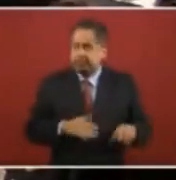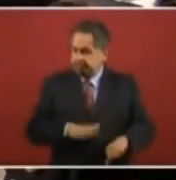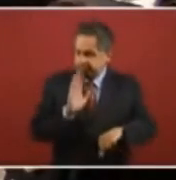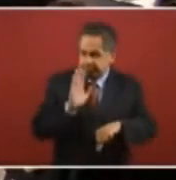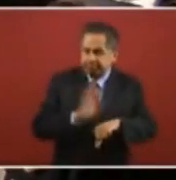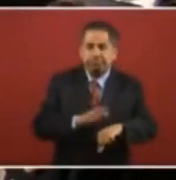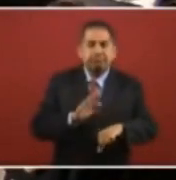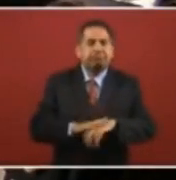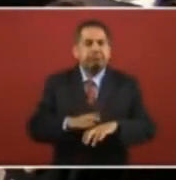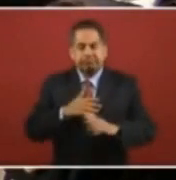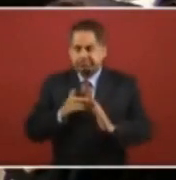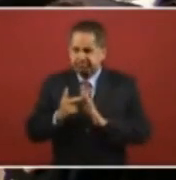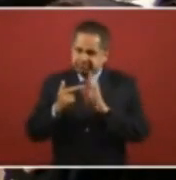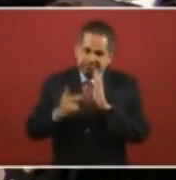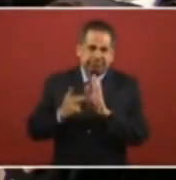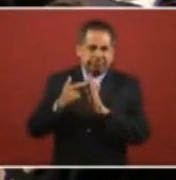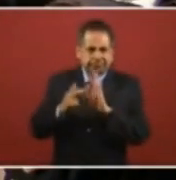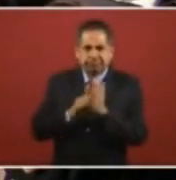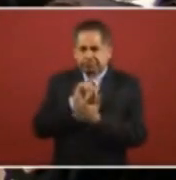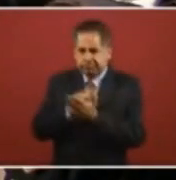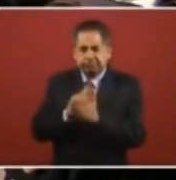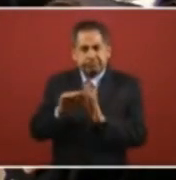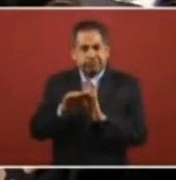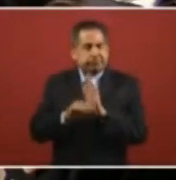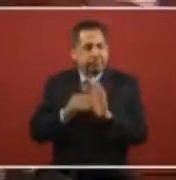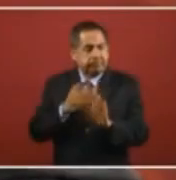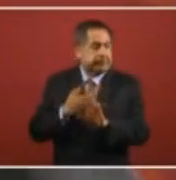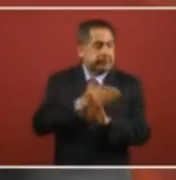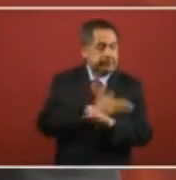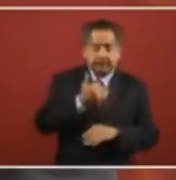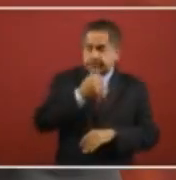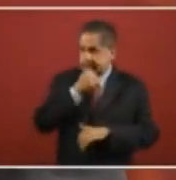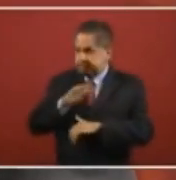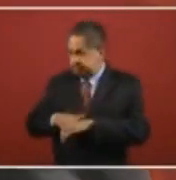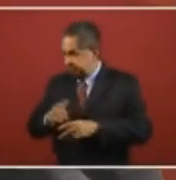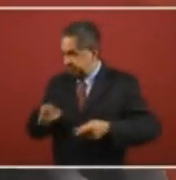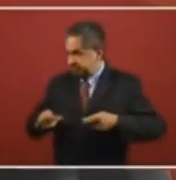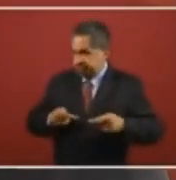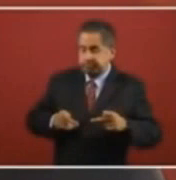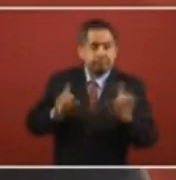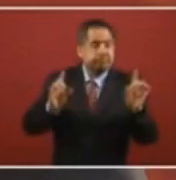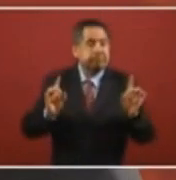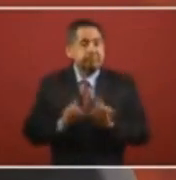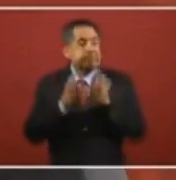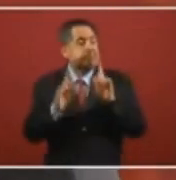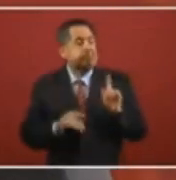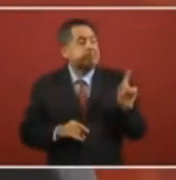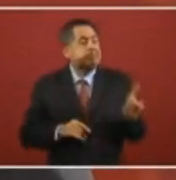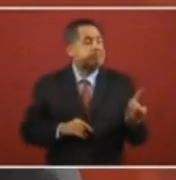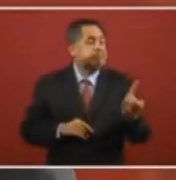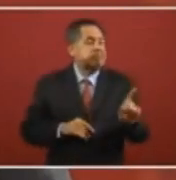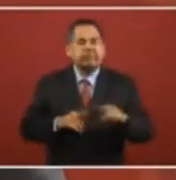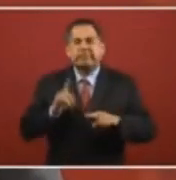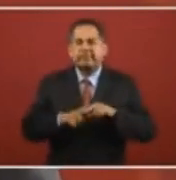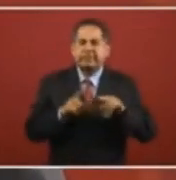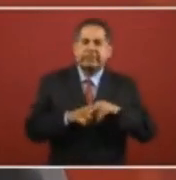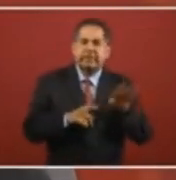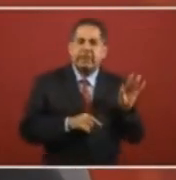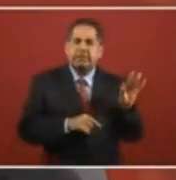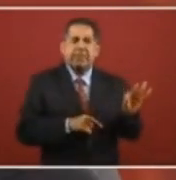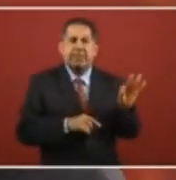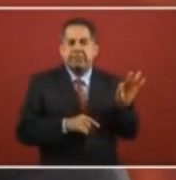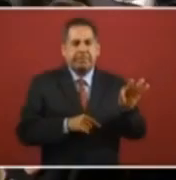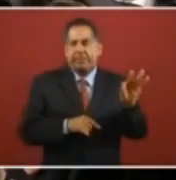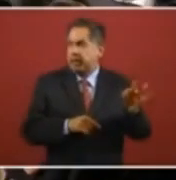muchas medidas legalmente preventivas y prepararnos frente a quienes serían los que instigan este tipo de ataques que